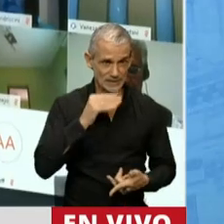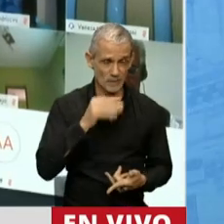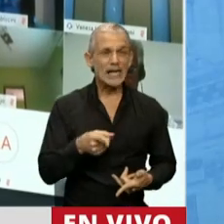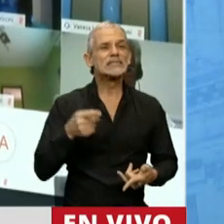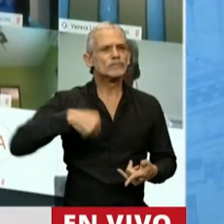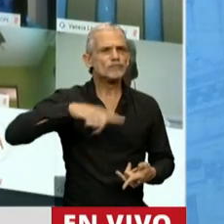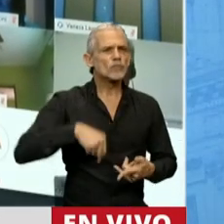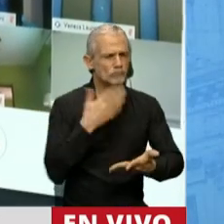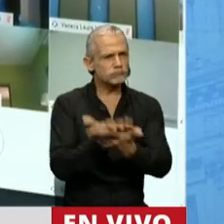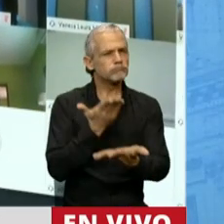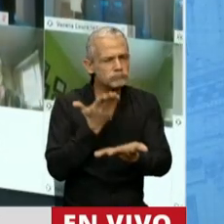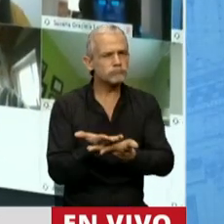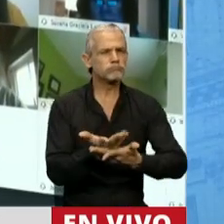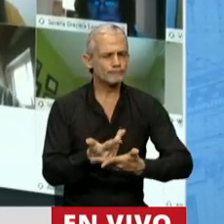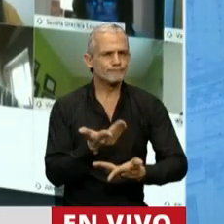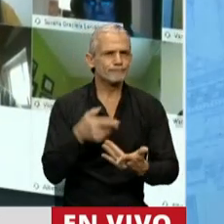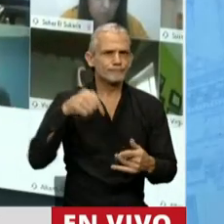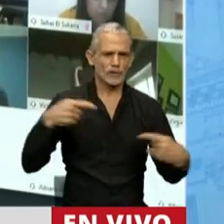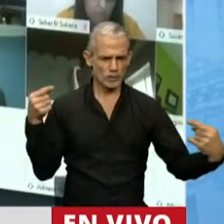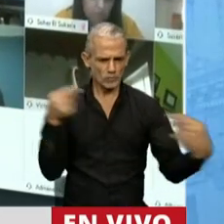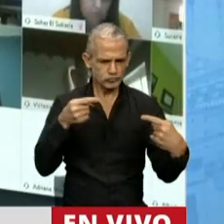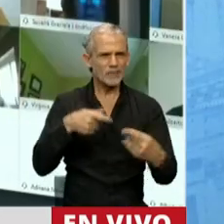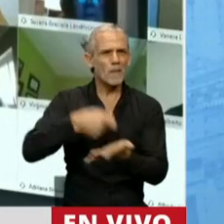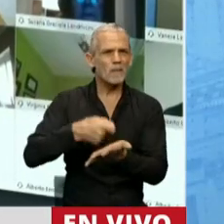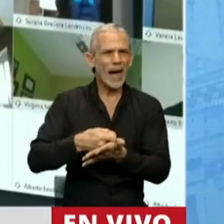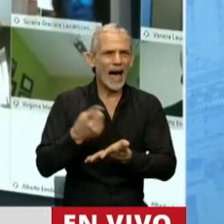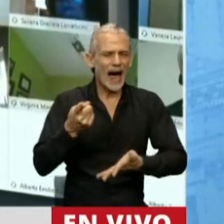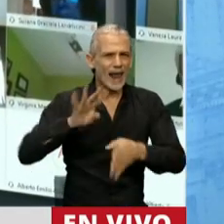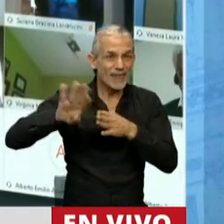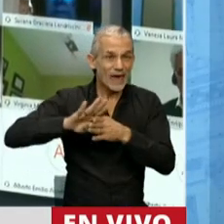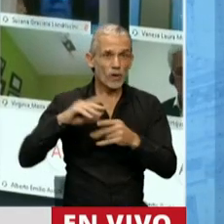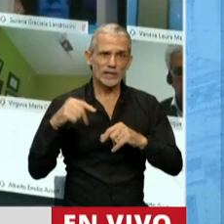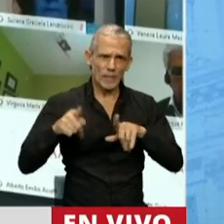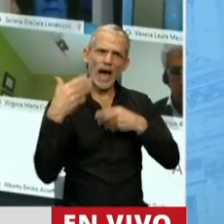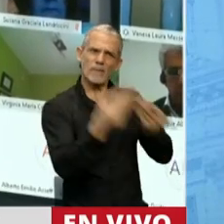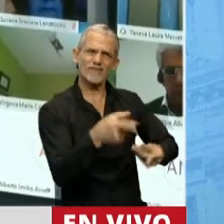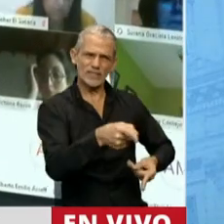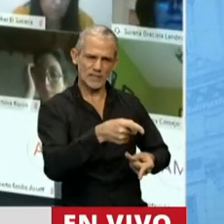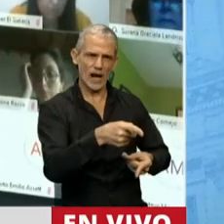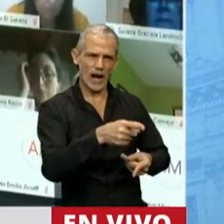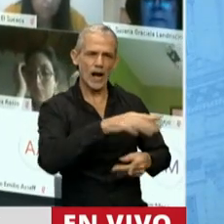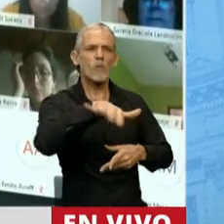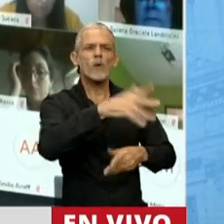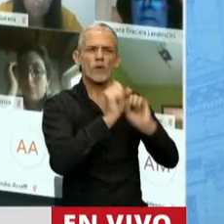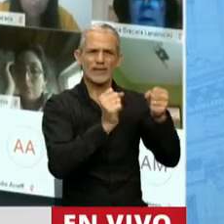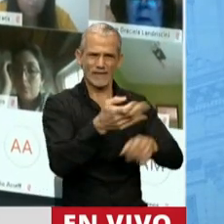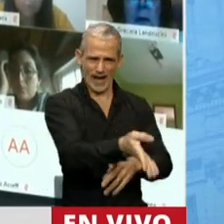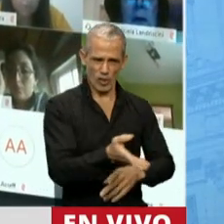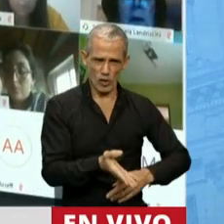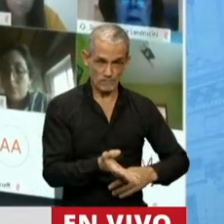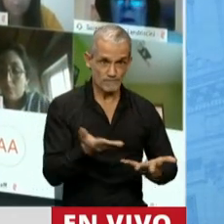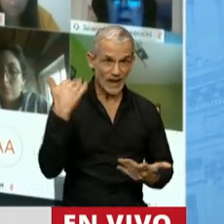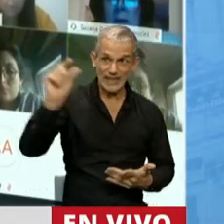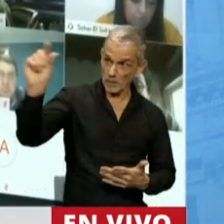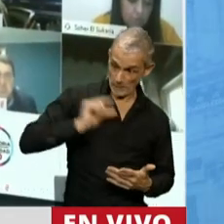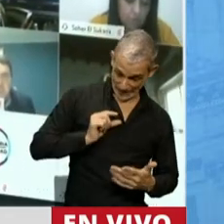planteando que es incompatible pagar esta deuda y beneficiar al pueblo trabajador. Y fíjese que los que prestaban